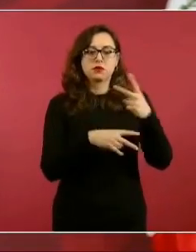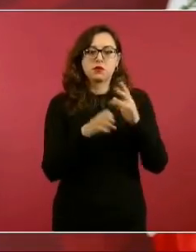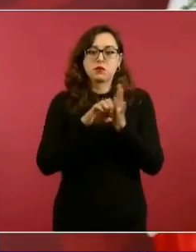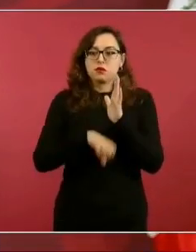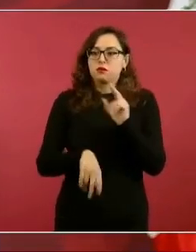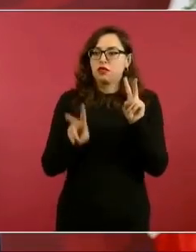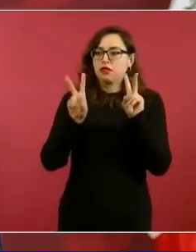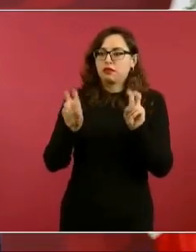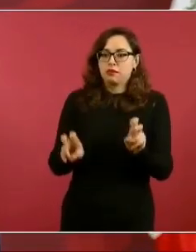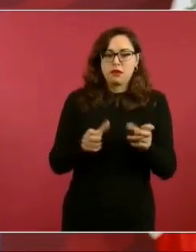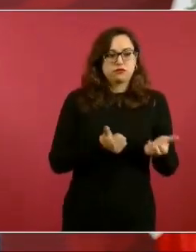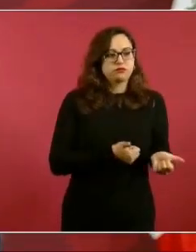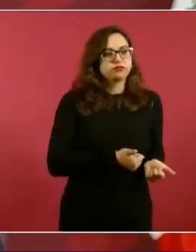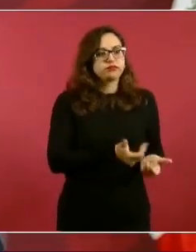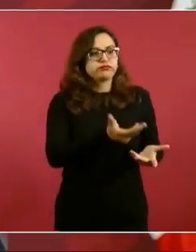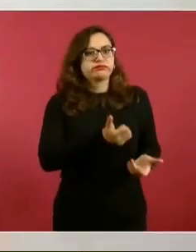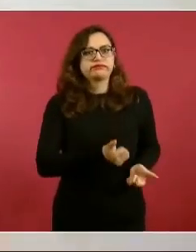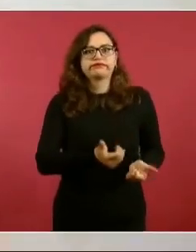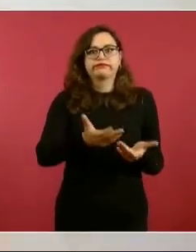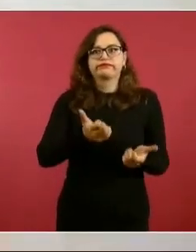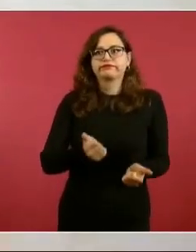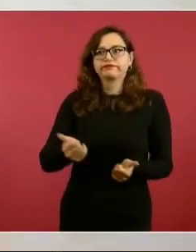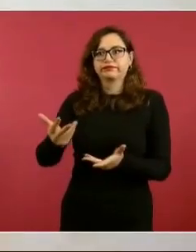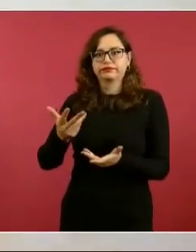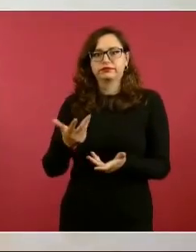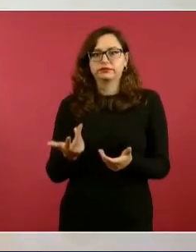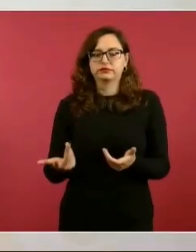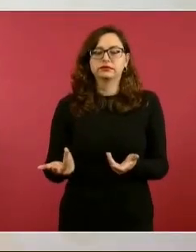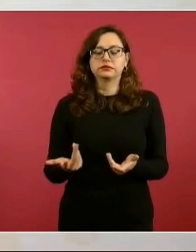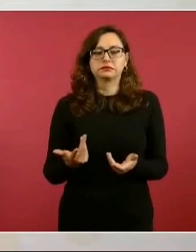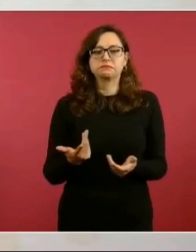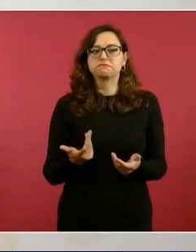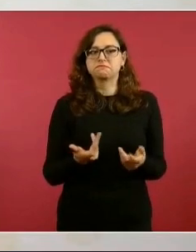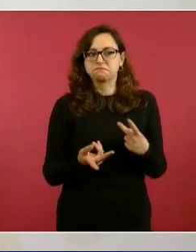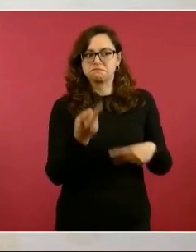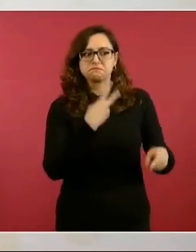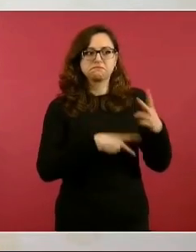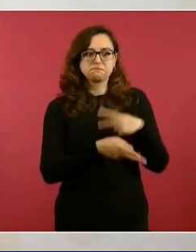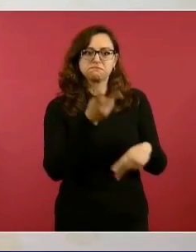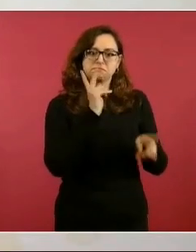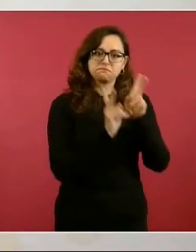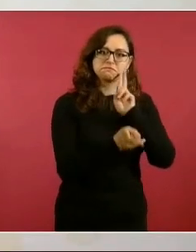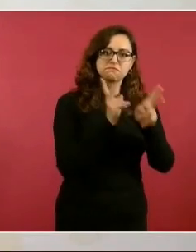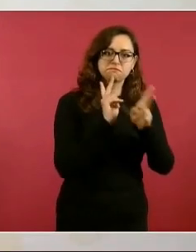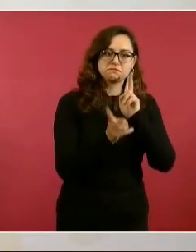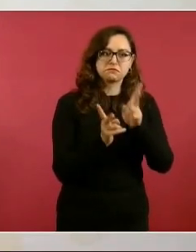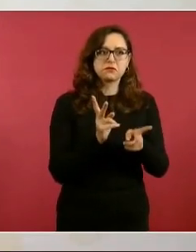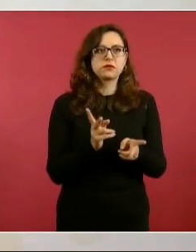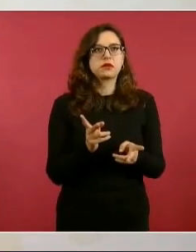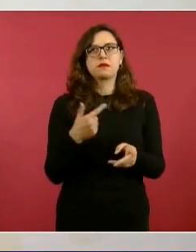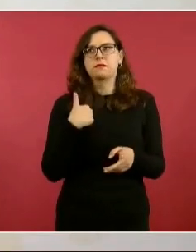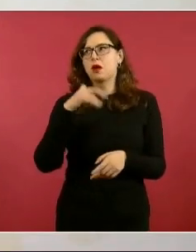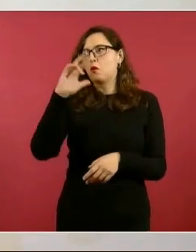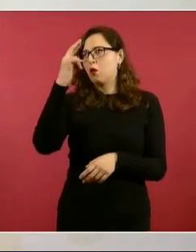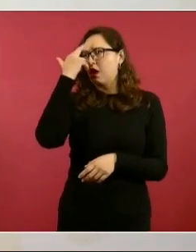Yo recuerdo hablaron los tres